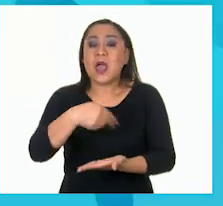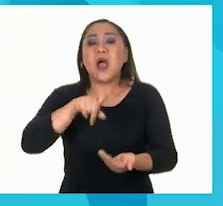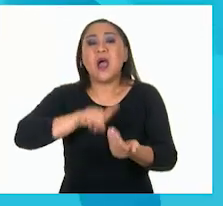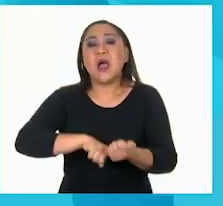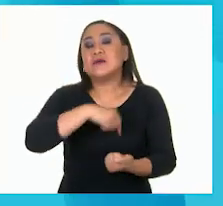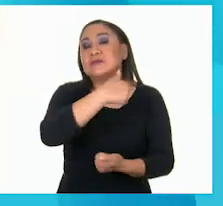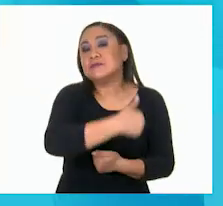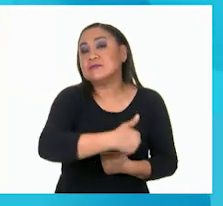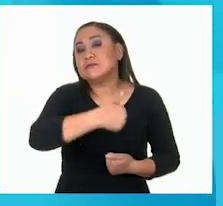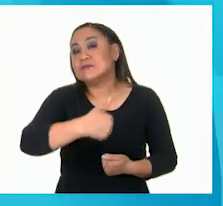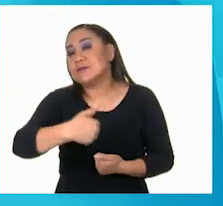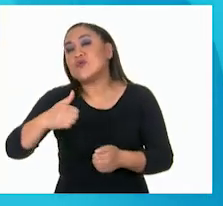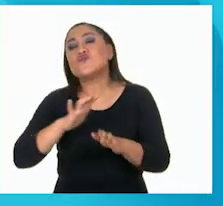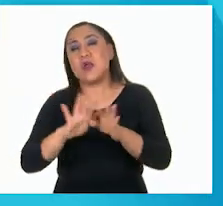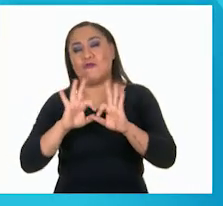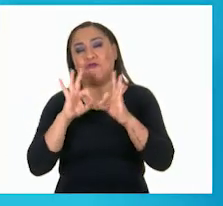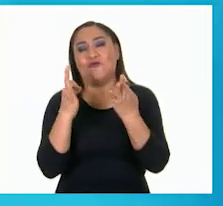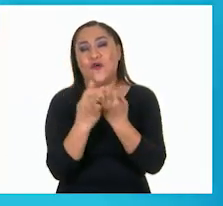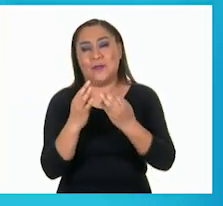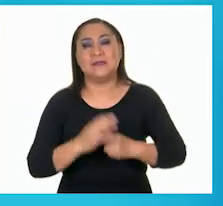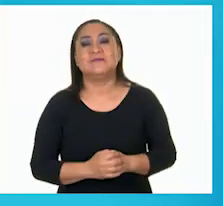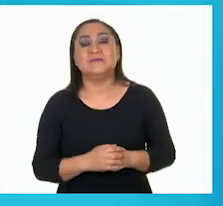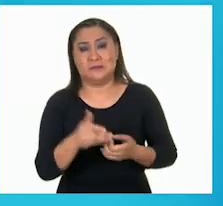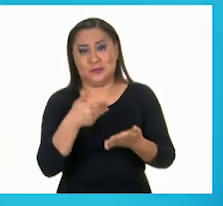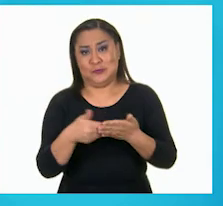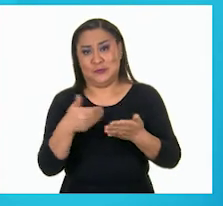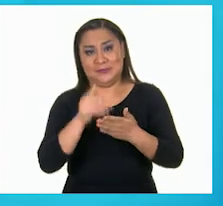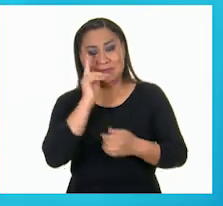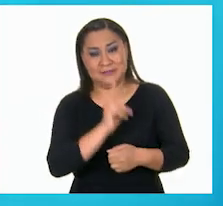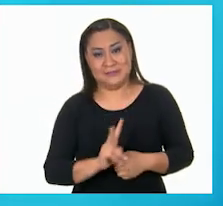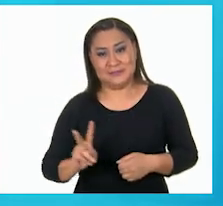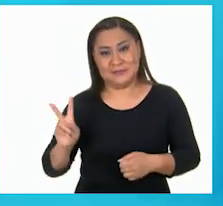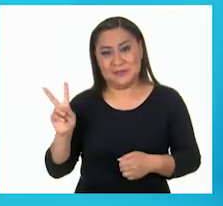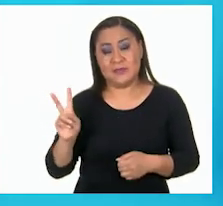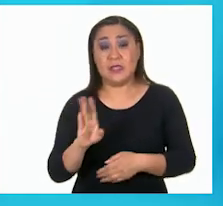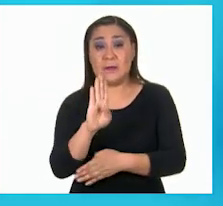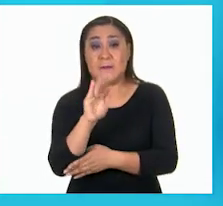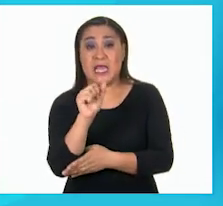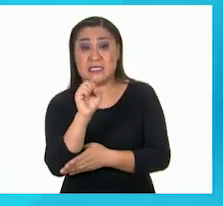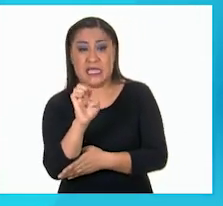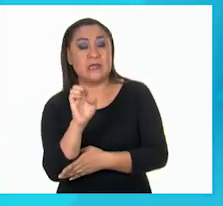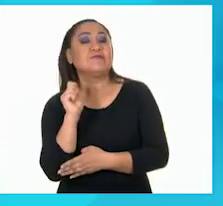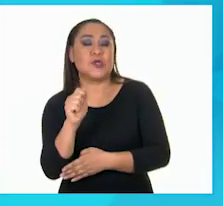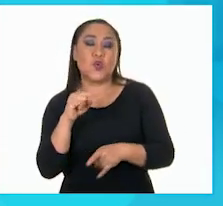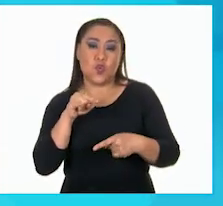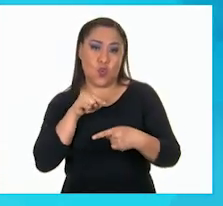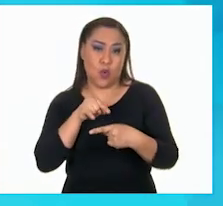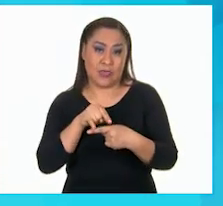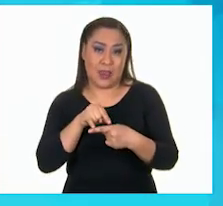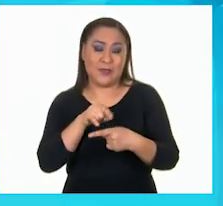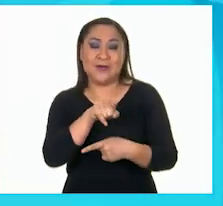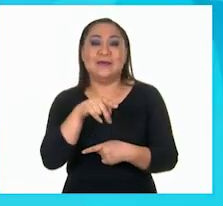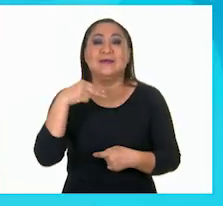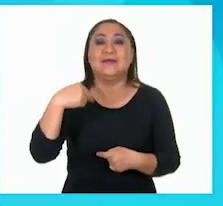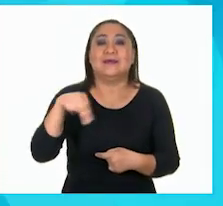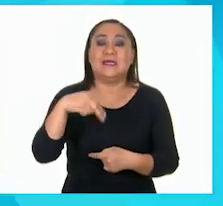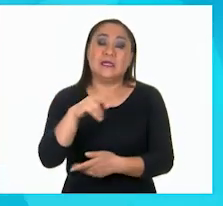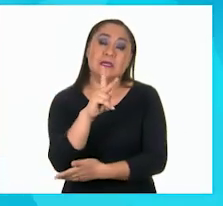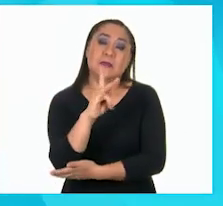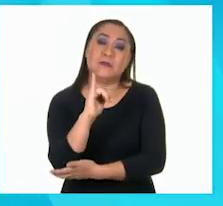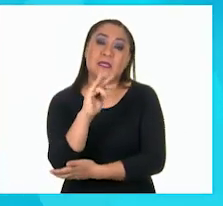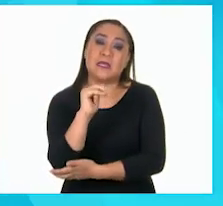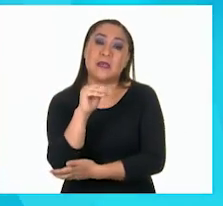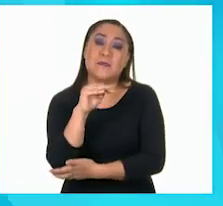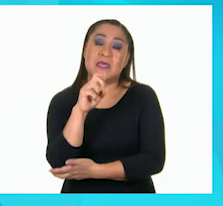las pirámides. Como pueden observar en la imagen, la base es un cuadrado. Por eso se llama... Pirámide